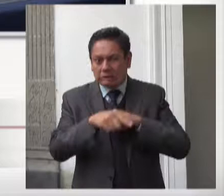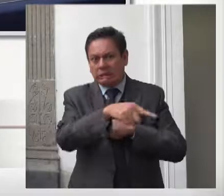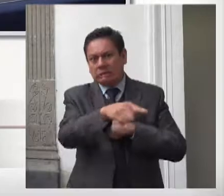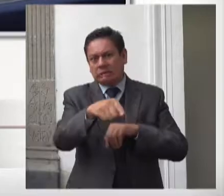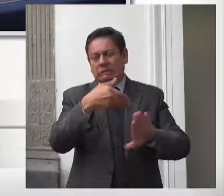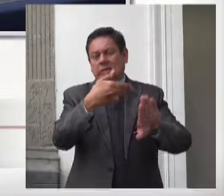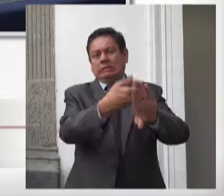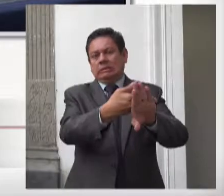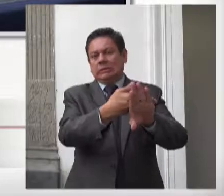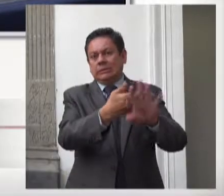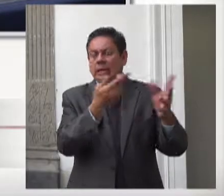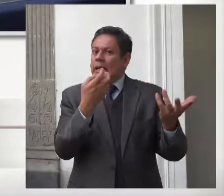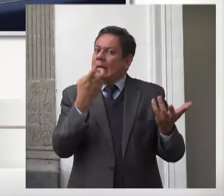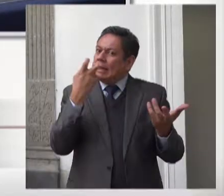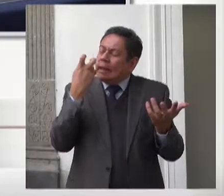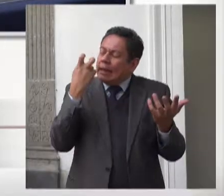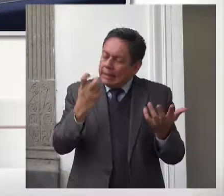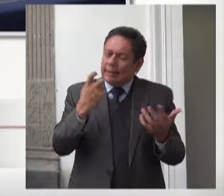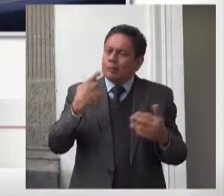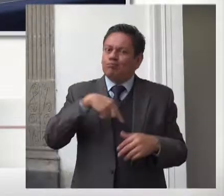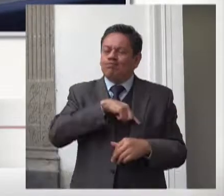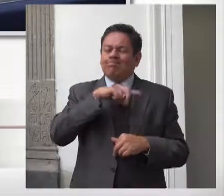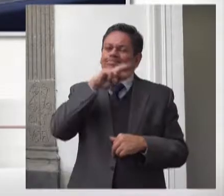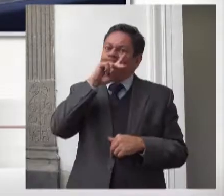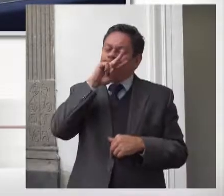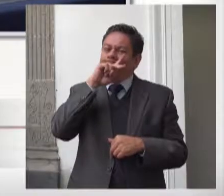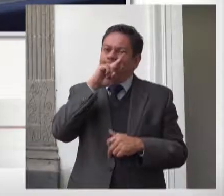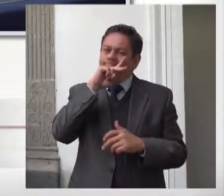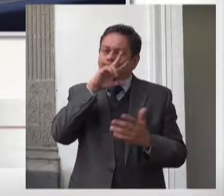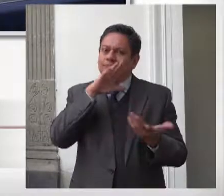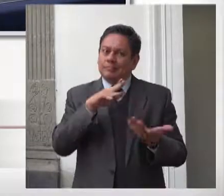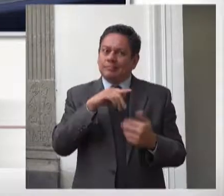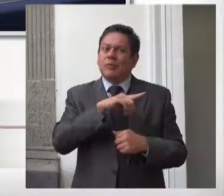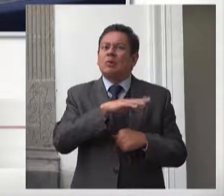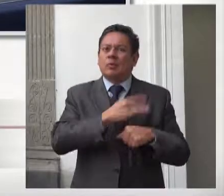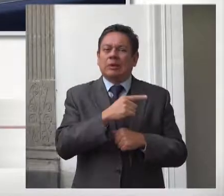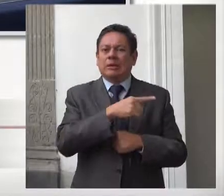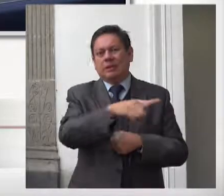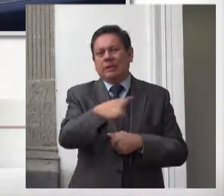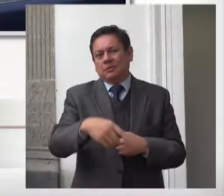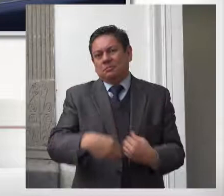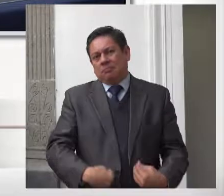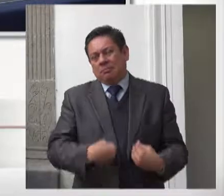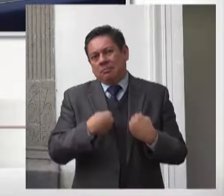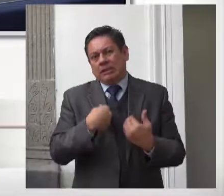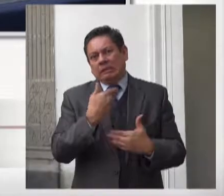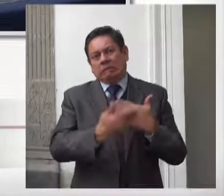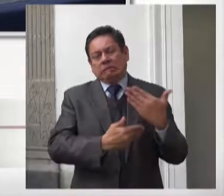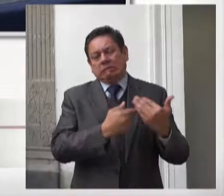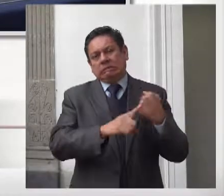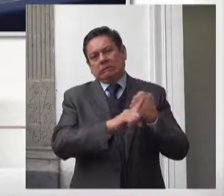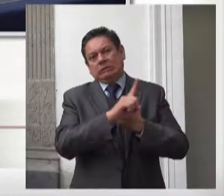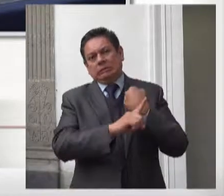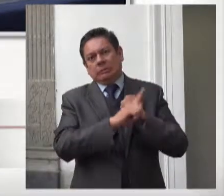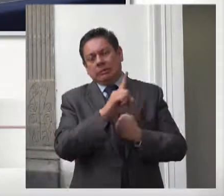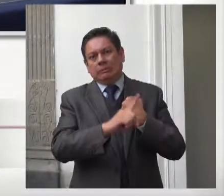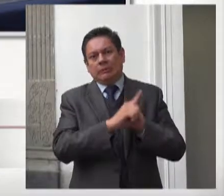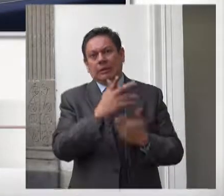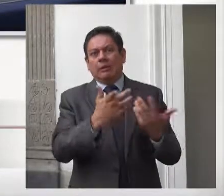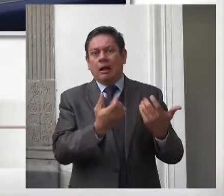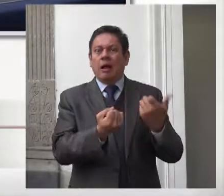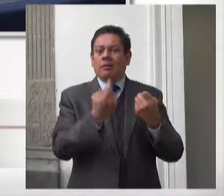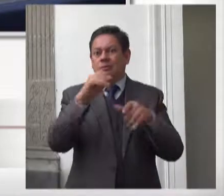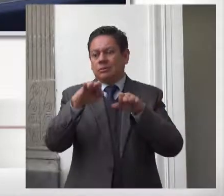cuidado y atención integral infantil y se afecten sus posibilidades de subsistencia y